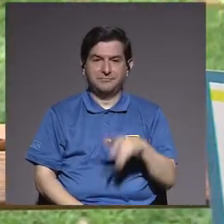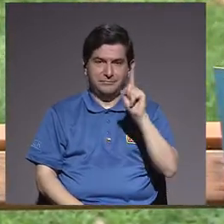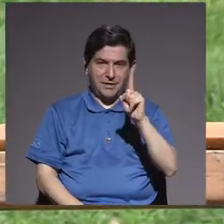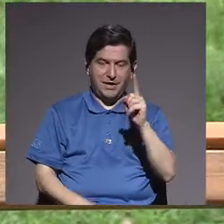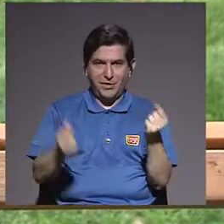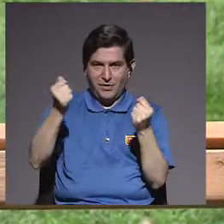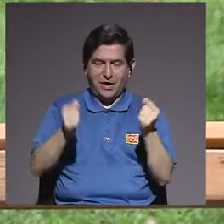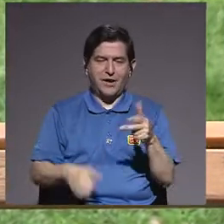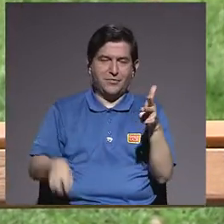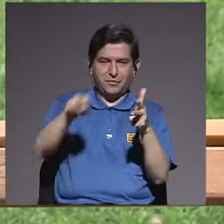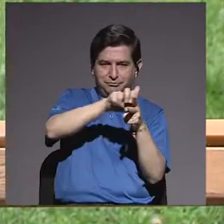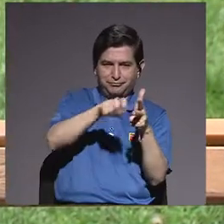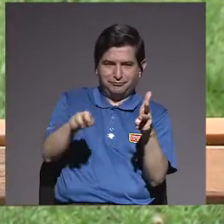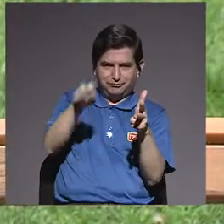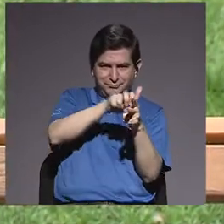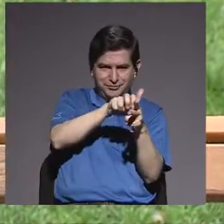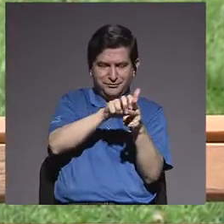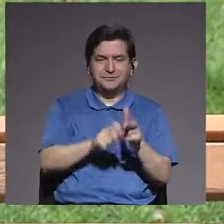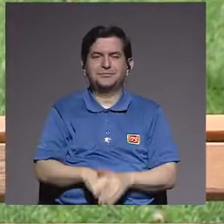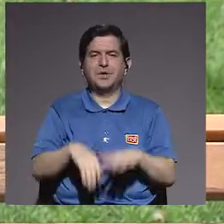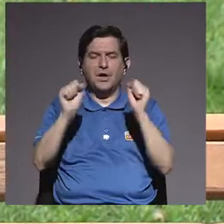a dar una vuelta en carro,